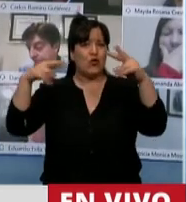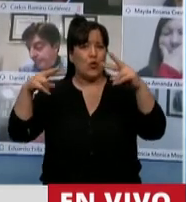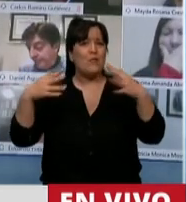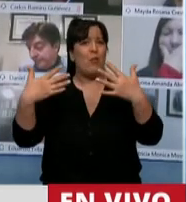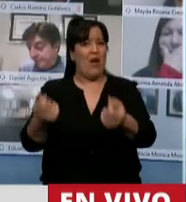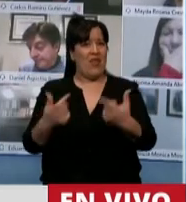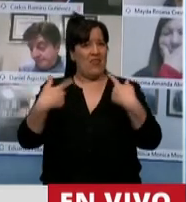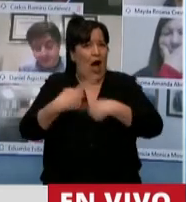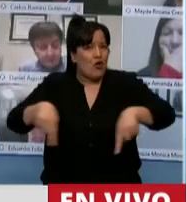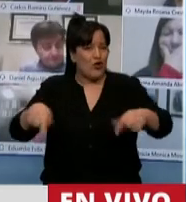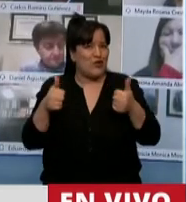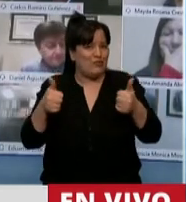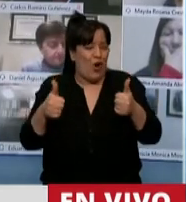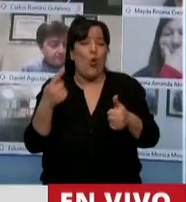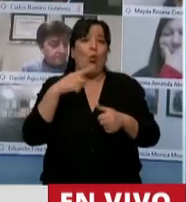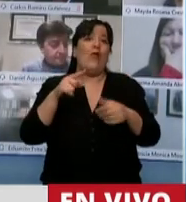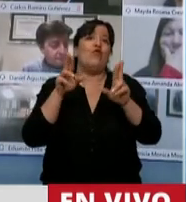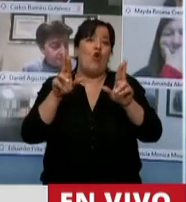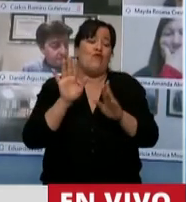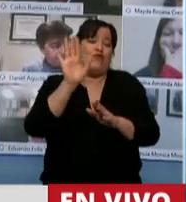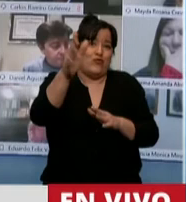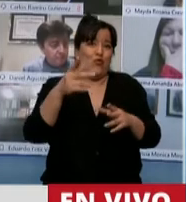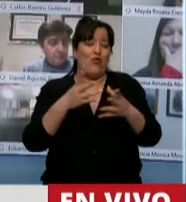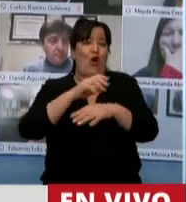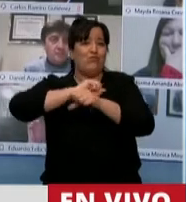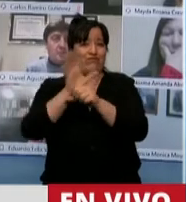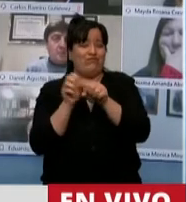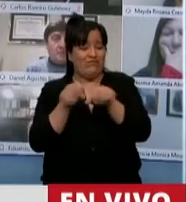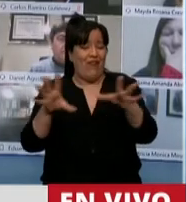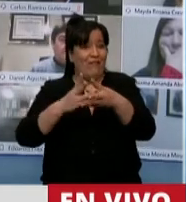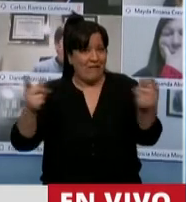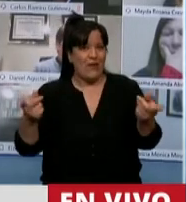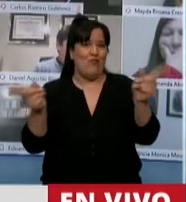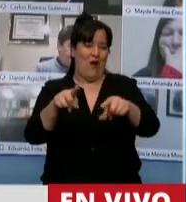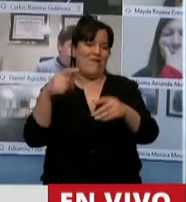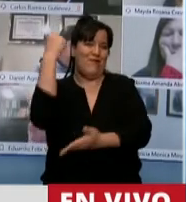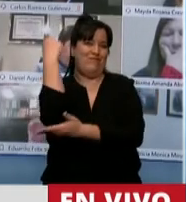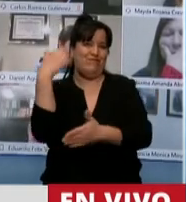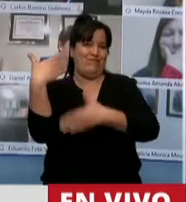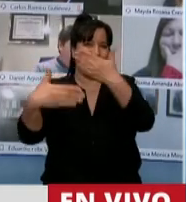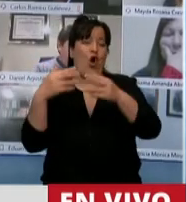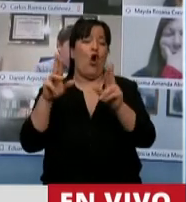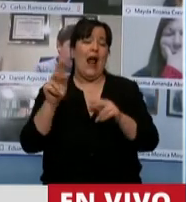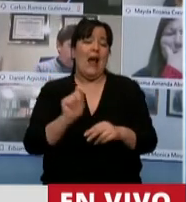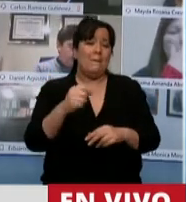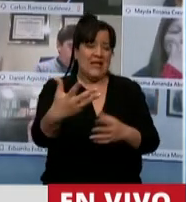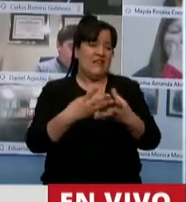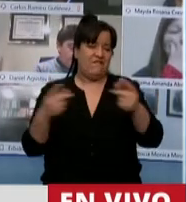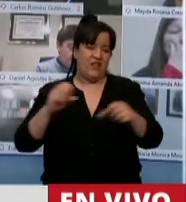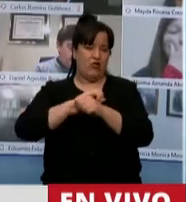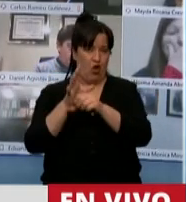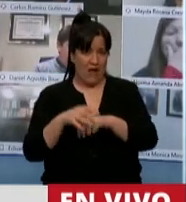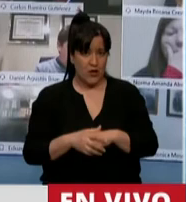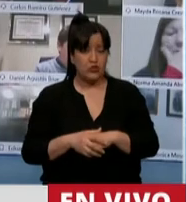satisfacciones una vez que esta pandemia esté controlada esperemos sea en los próximos meses bueno, nada más,